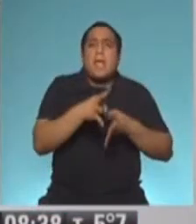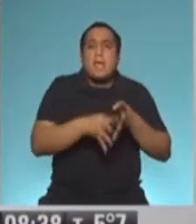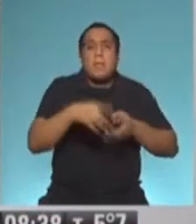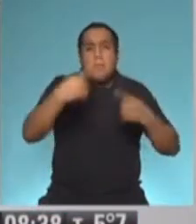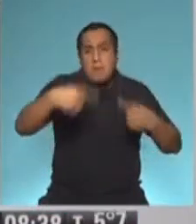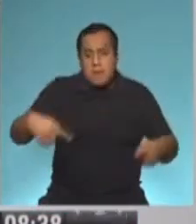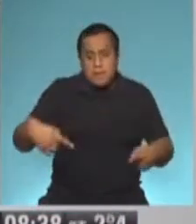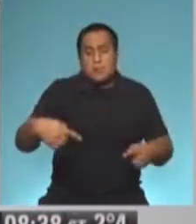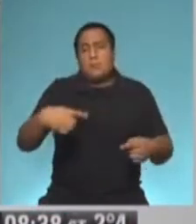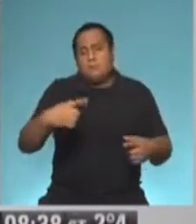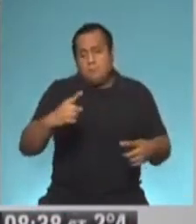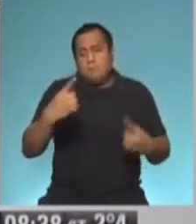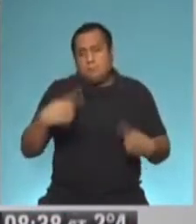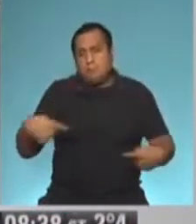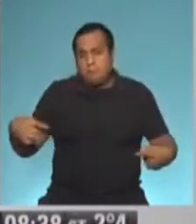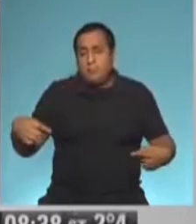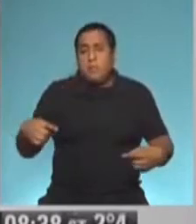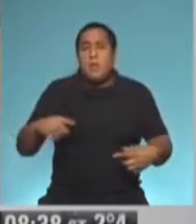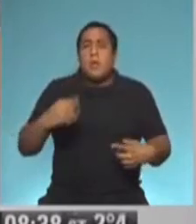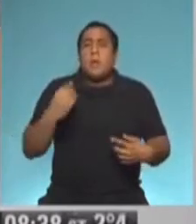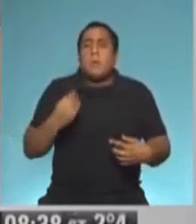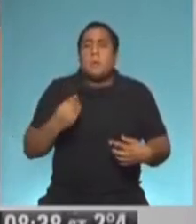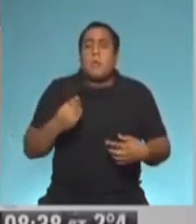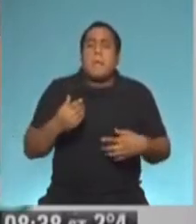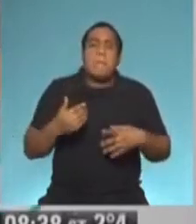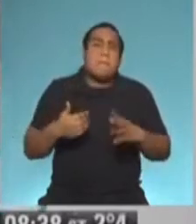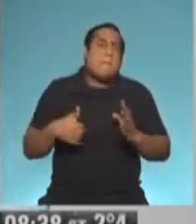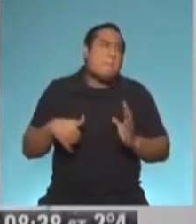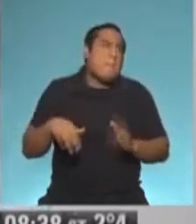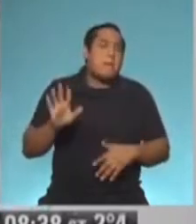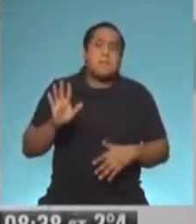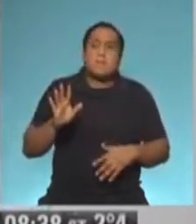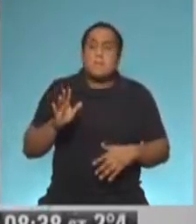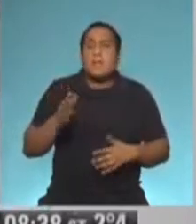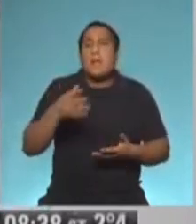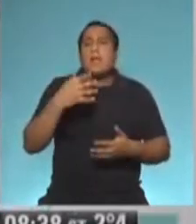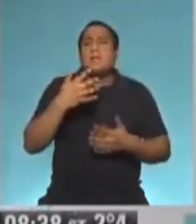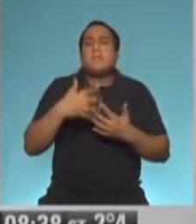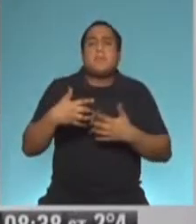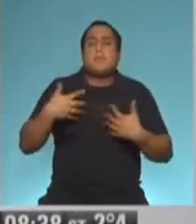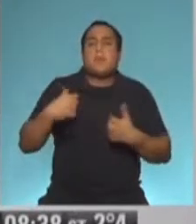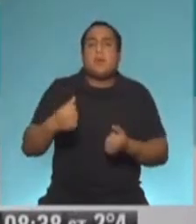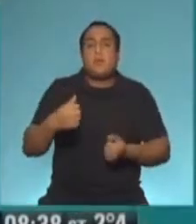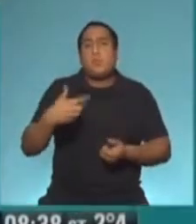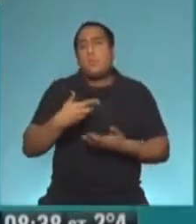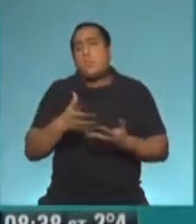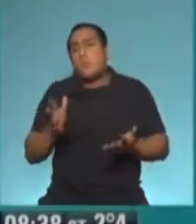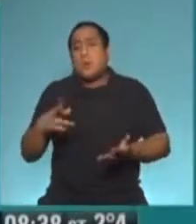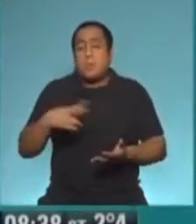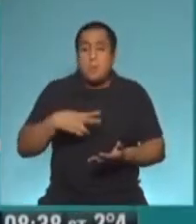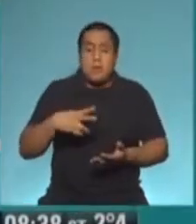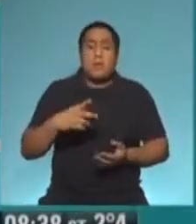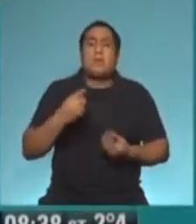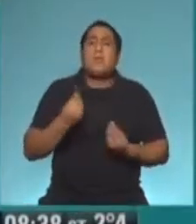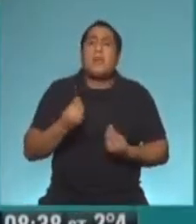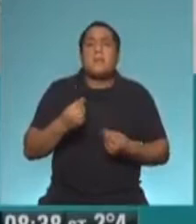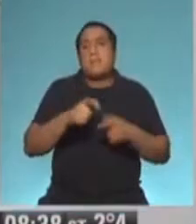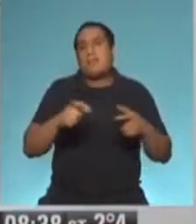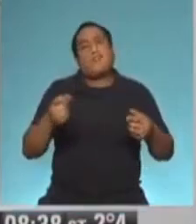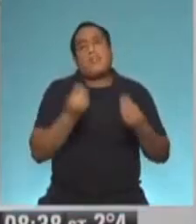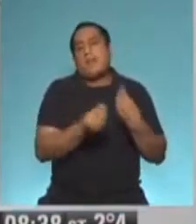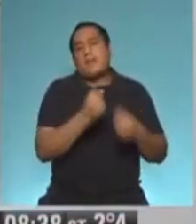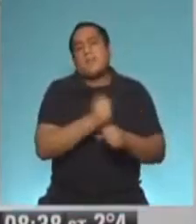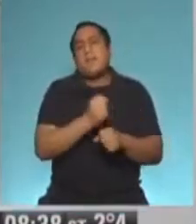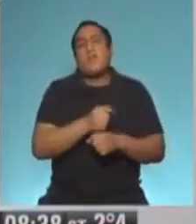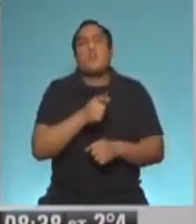y que tienen que ver fundamentalmente con el recurso más valioso que tiene el sistema de salud, tanto público como privado, que son sus trabajadores,